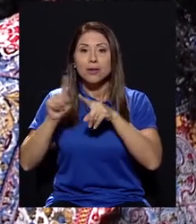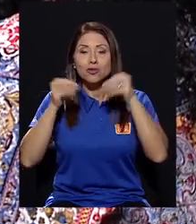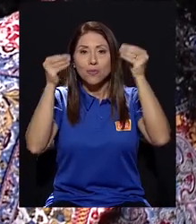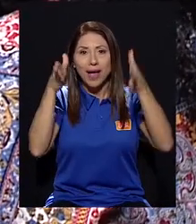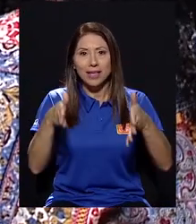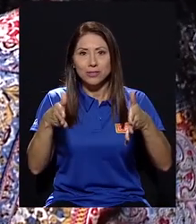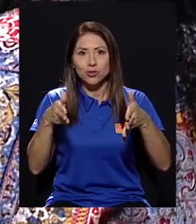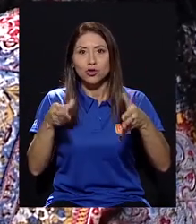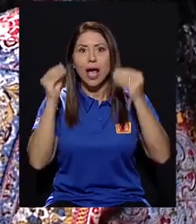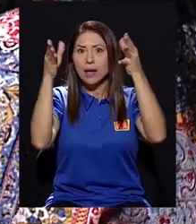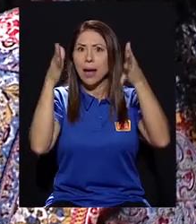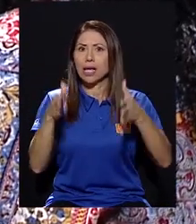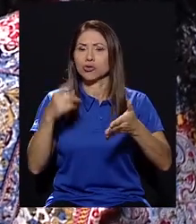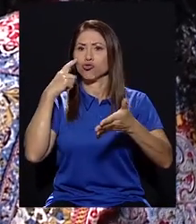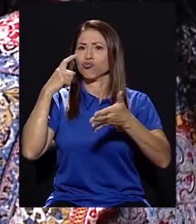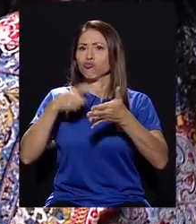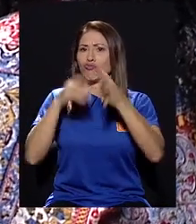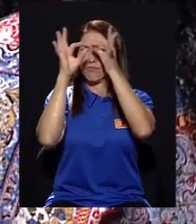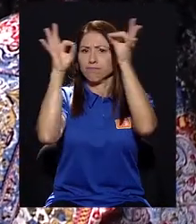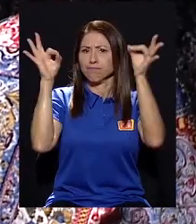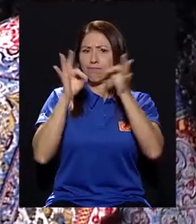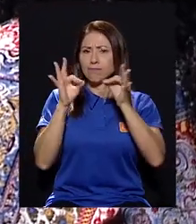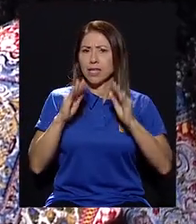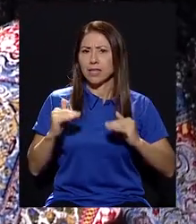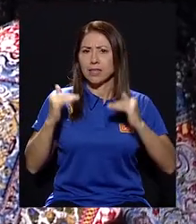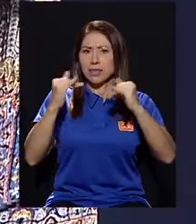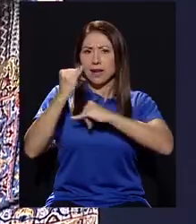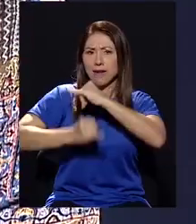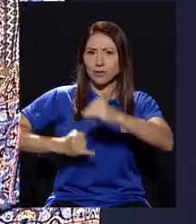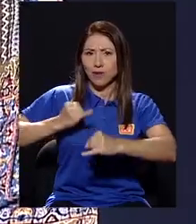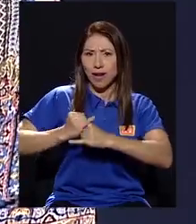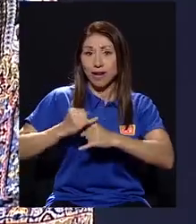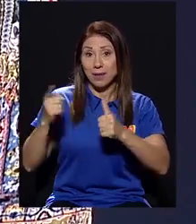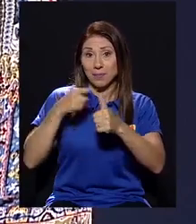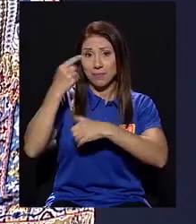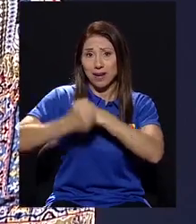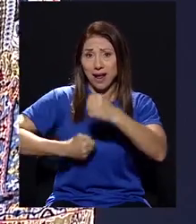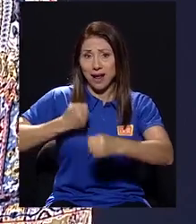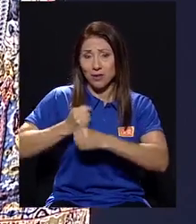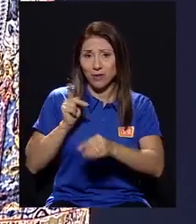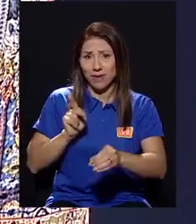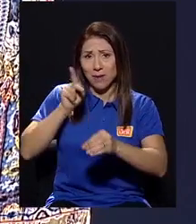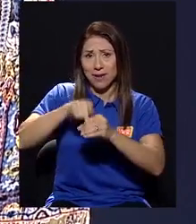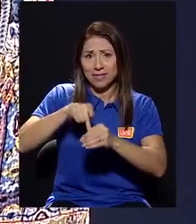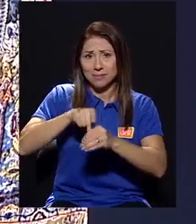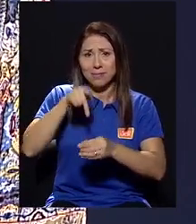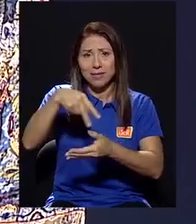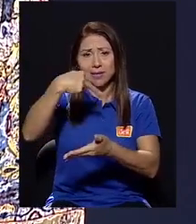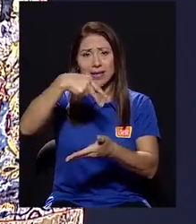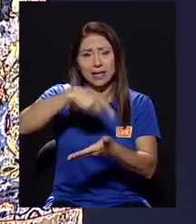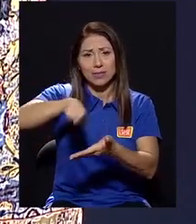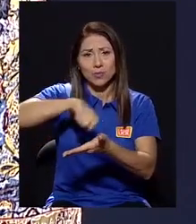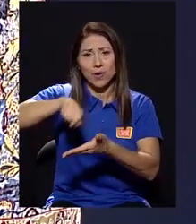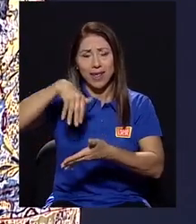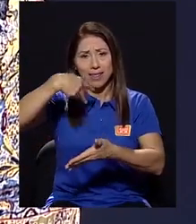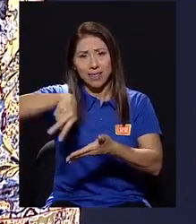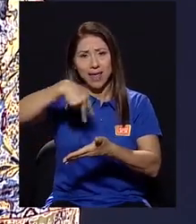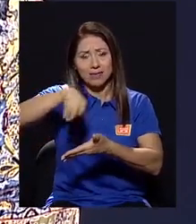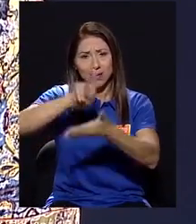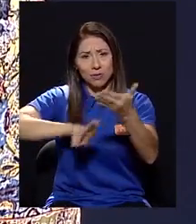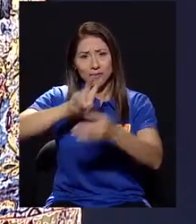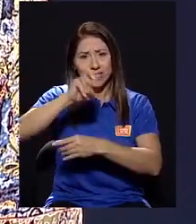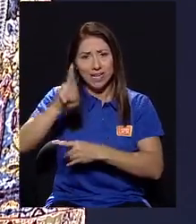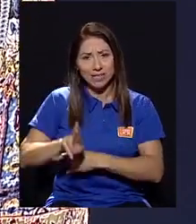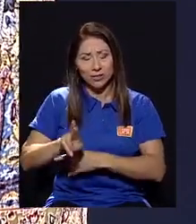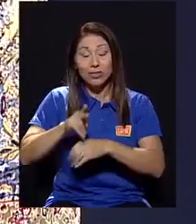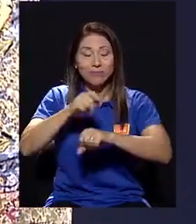hay maestros de talla internacional, que inclusive va a ser el primer año que van a participar en la Escuela de Danza de Universidad Nacional.